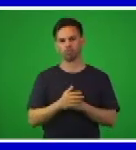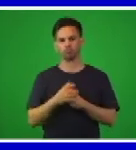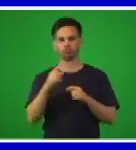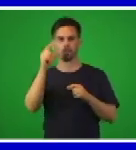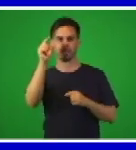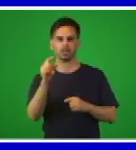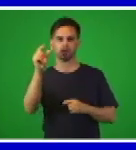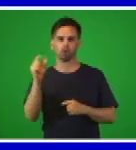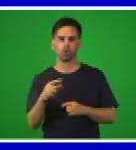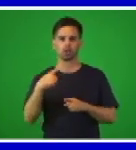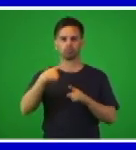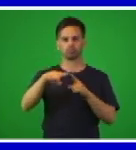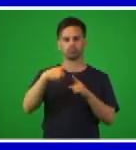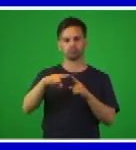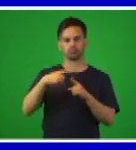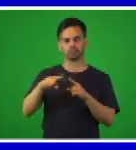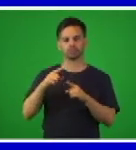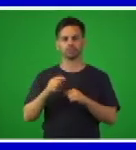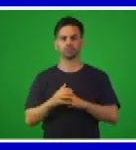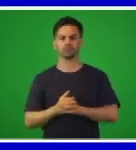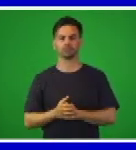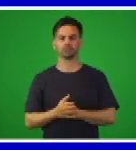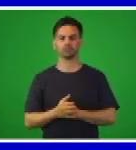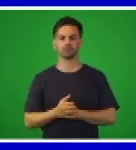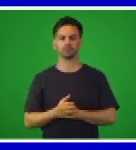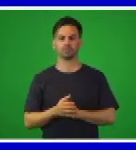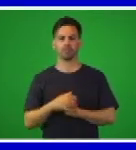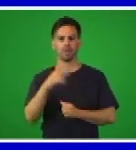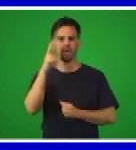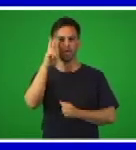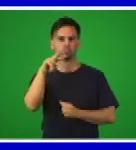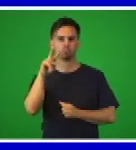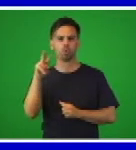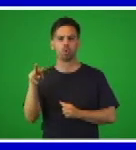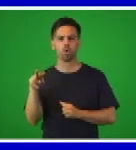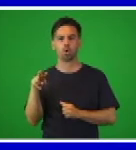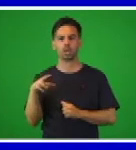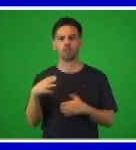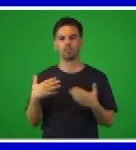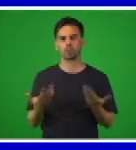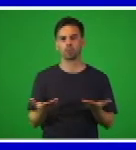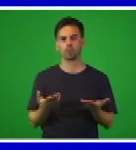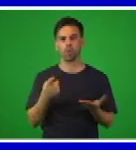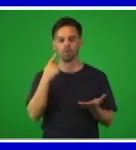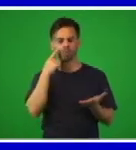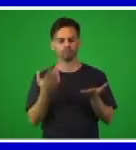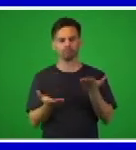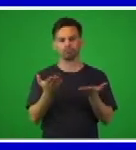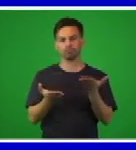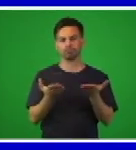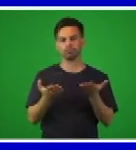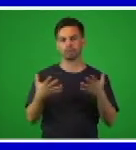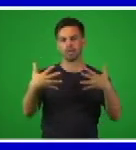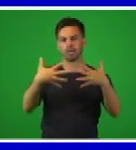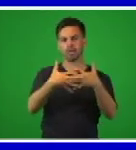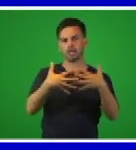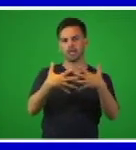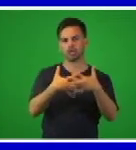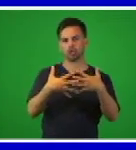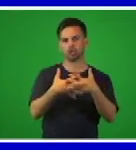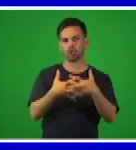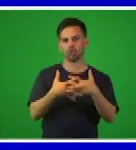buscamos las parejas de sustantivos y adjetivos, es decir, cuando le hacemos corresponder un adjetivo al sustantivo, la